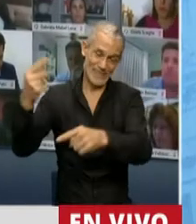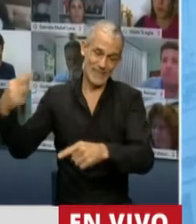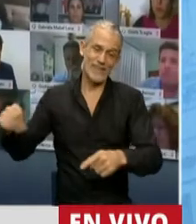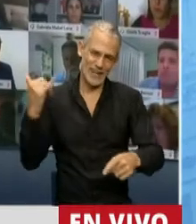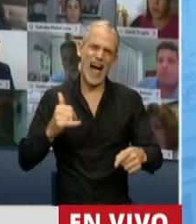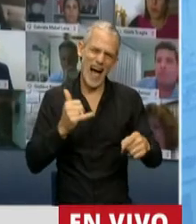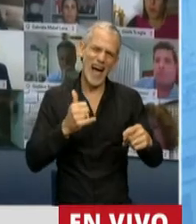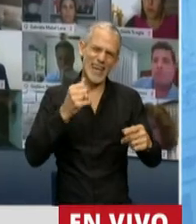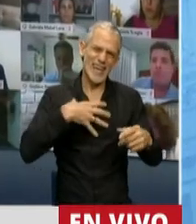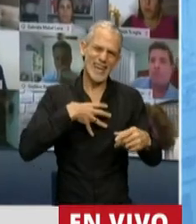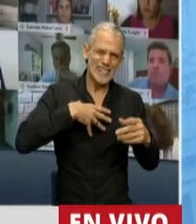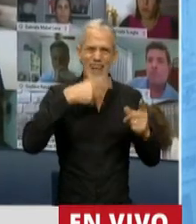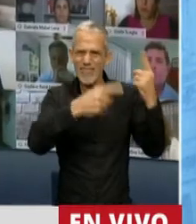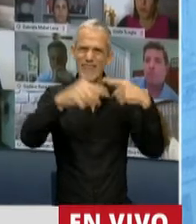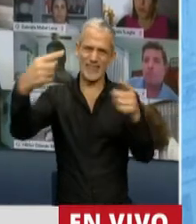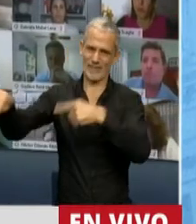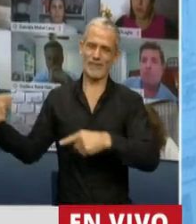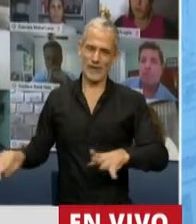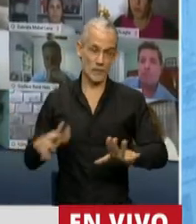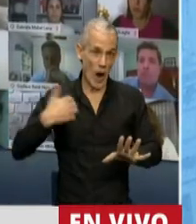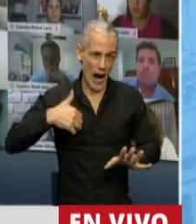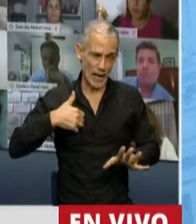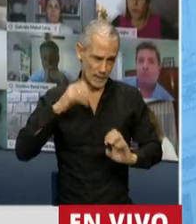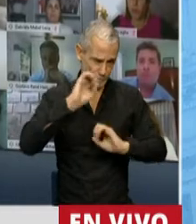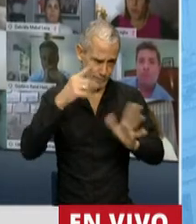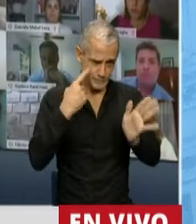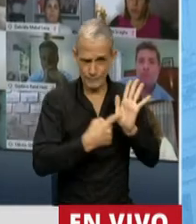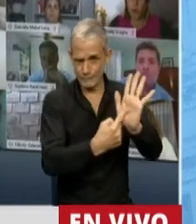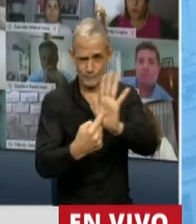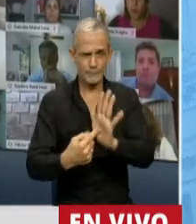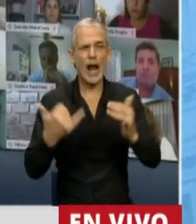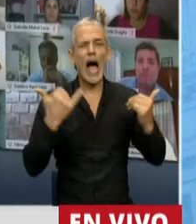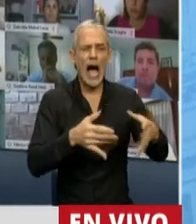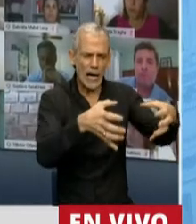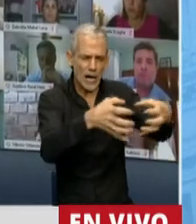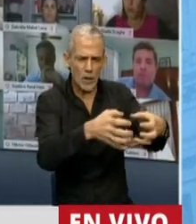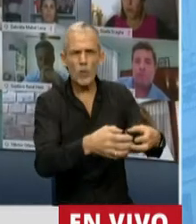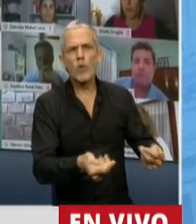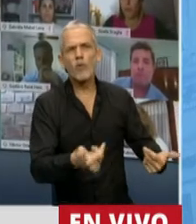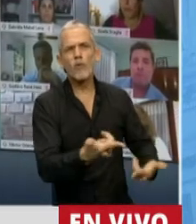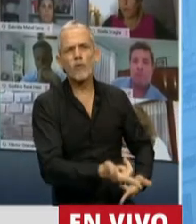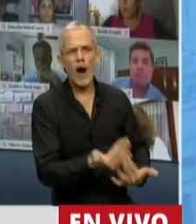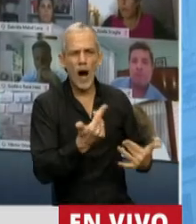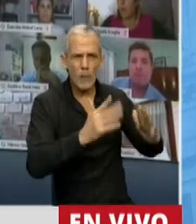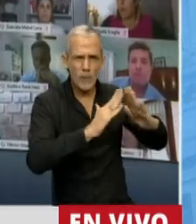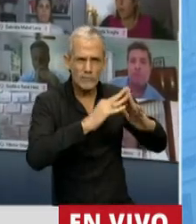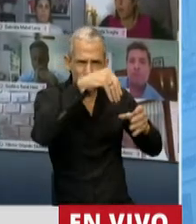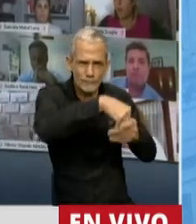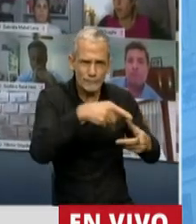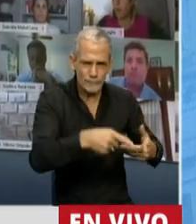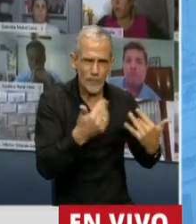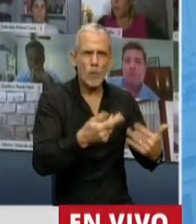particularmente en la Argentina a las claras los niveles de fragilidad con los que viven los y las